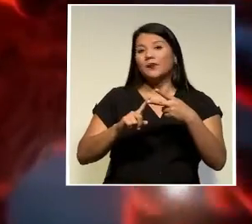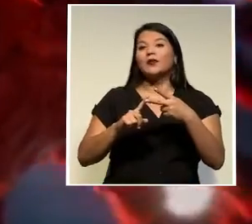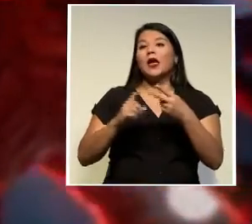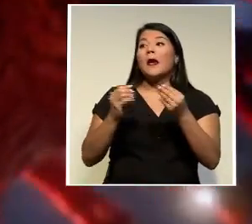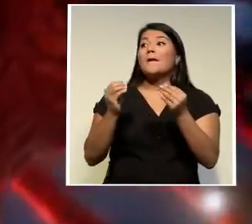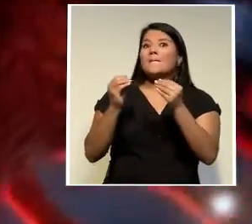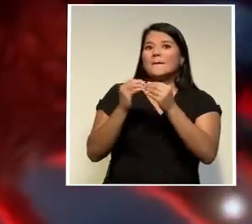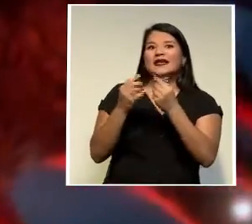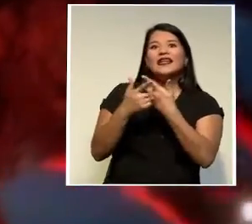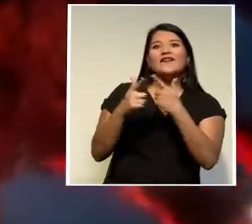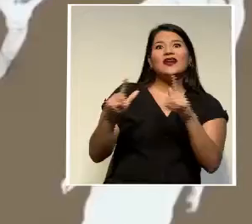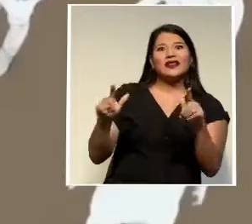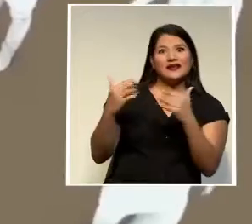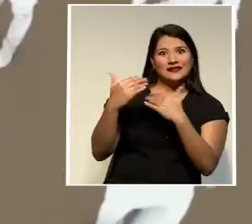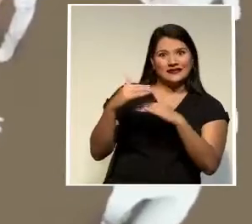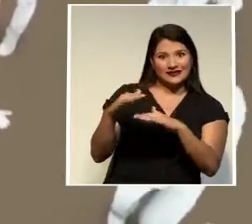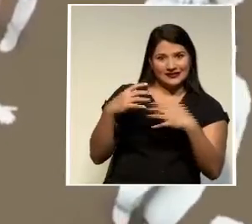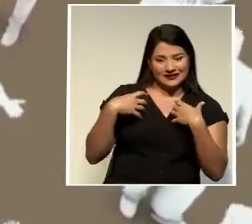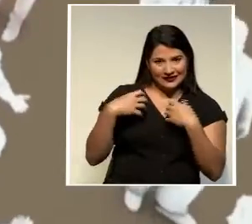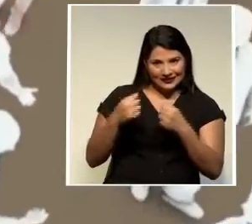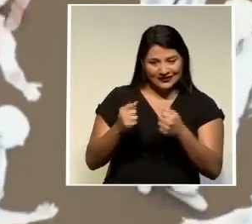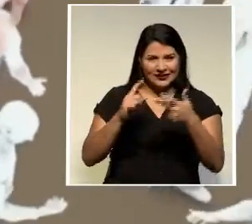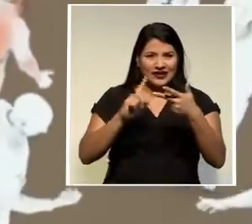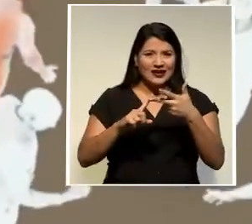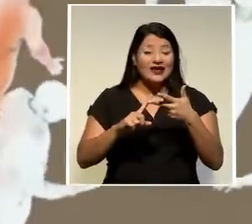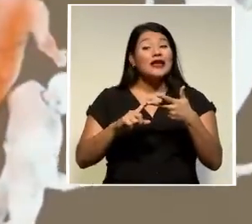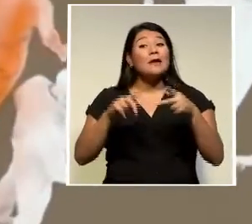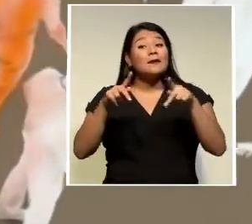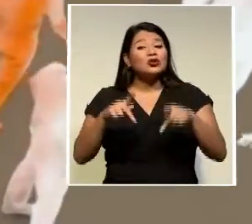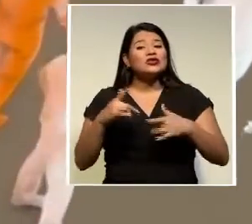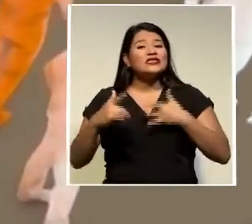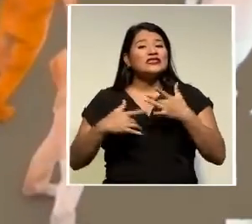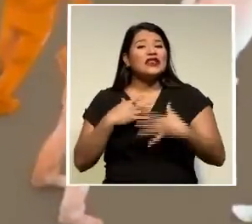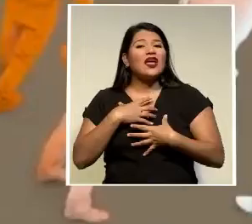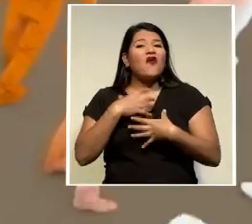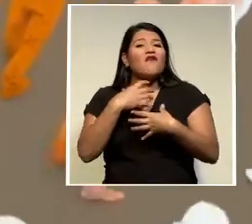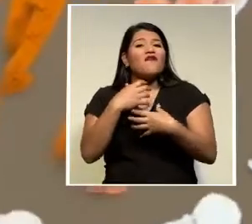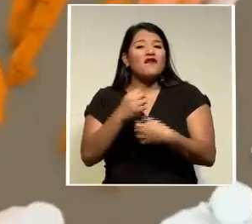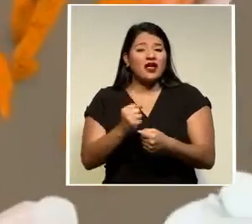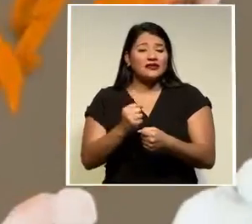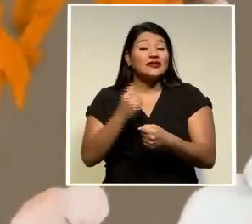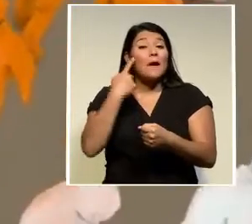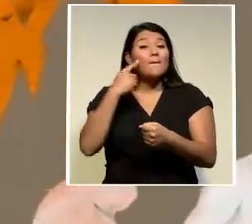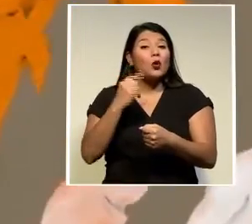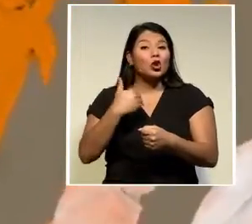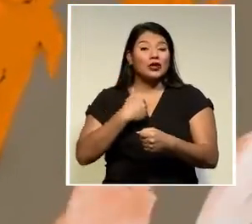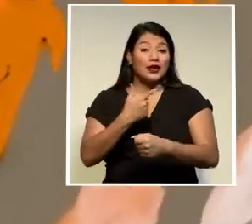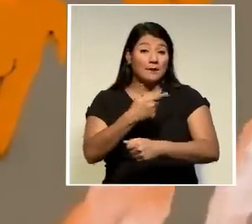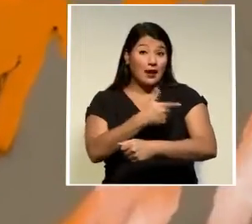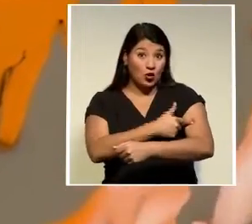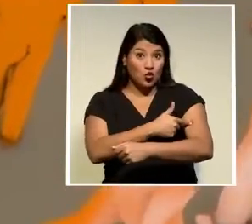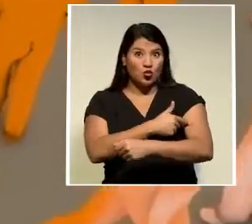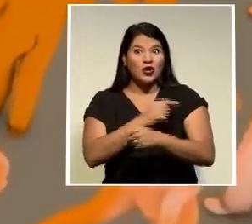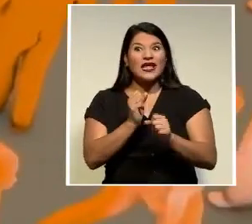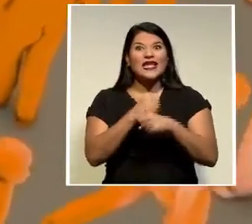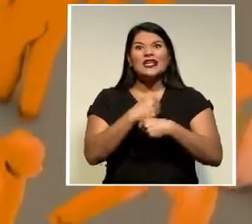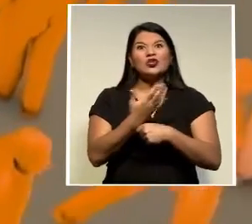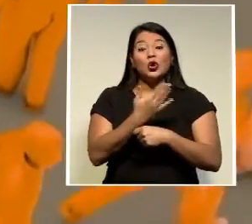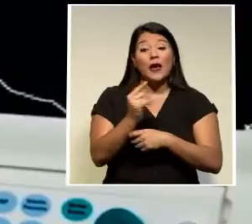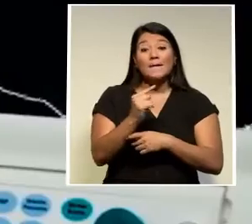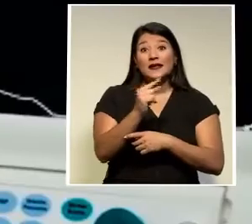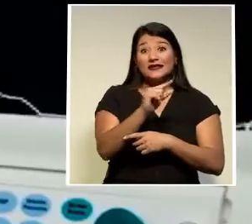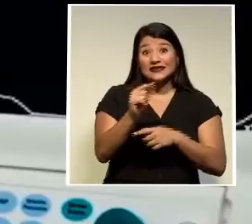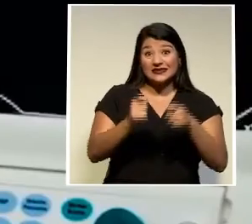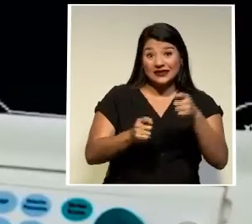sanitarias y la falsa confianza que ha creado la vacunación causó que la semana del 29 de agosto al 4 de septiembre registrara